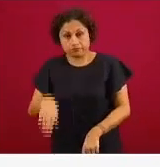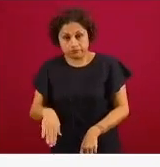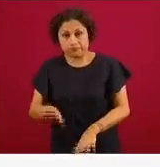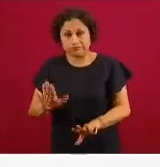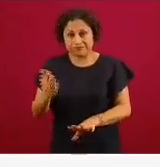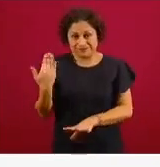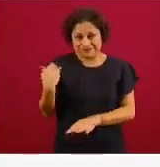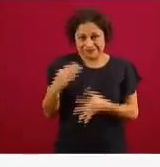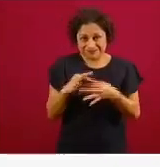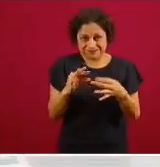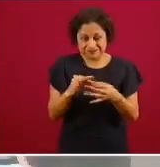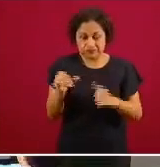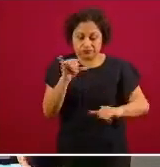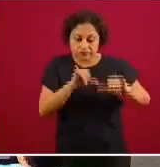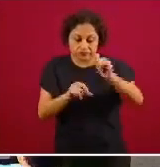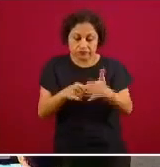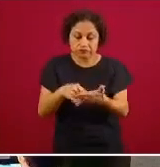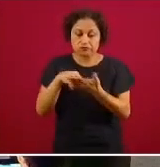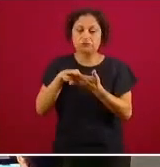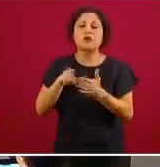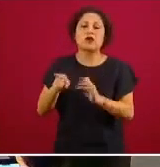acabo de comentar la siguiente